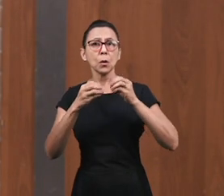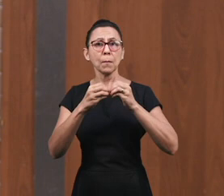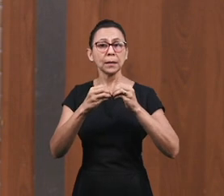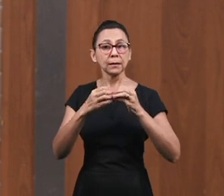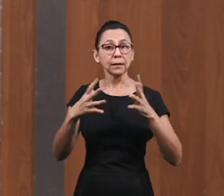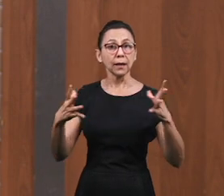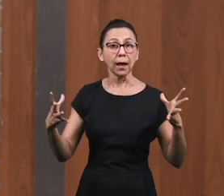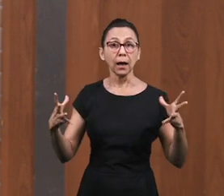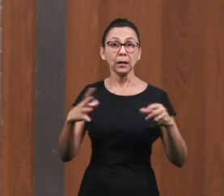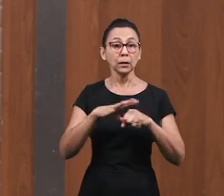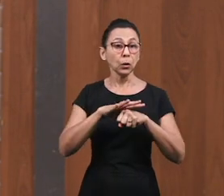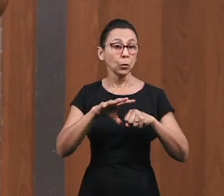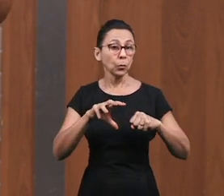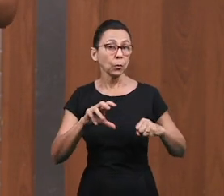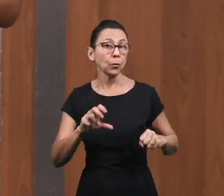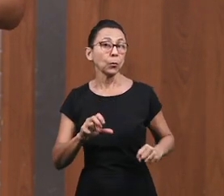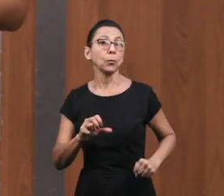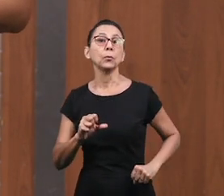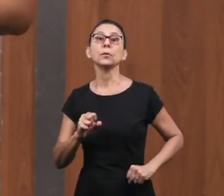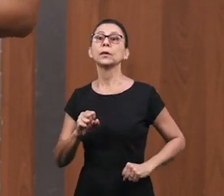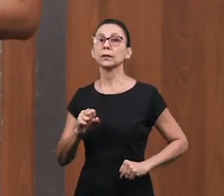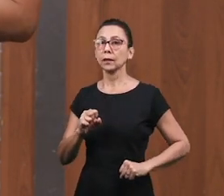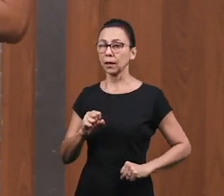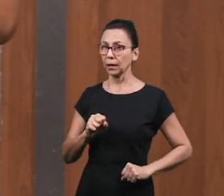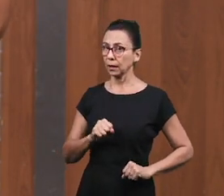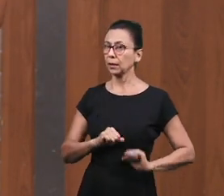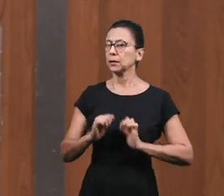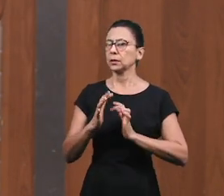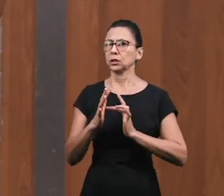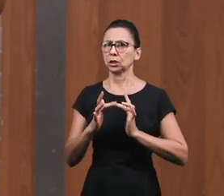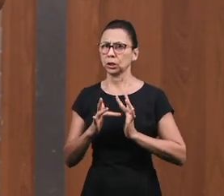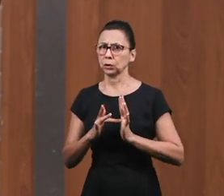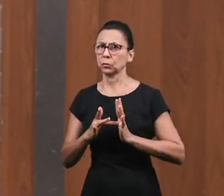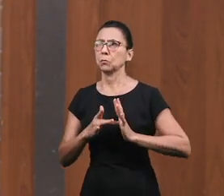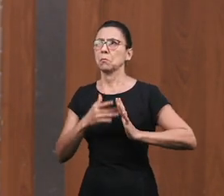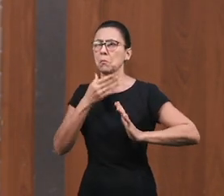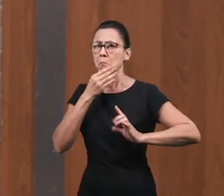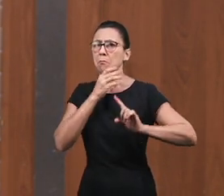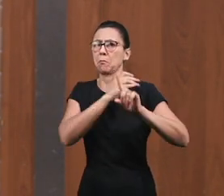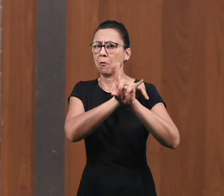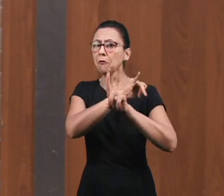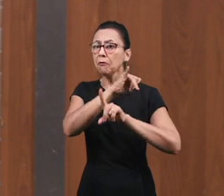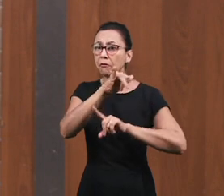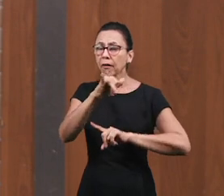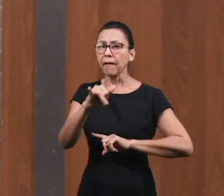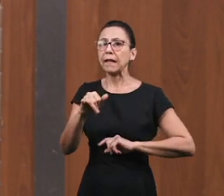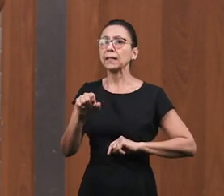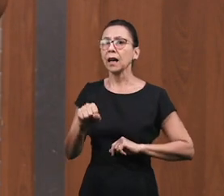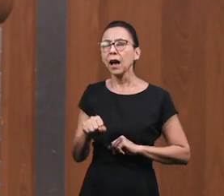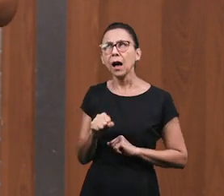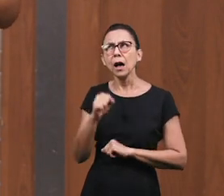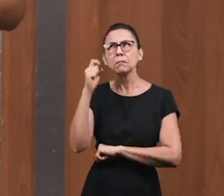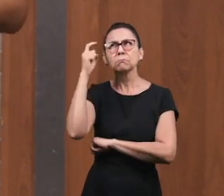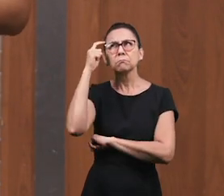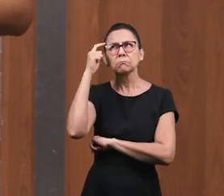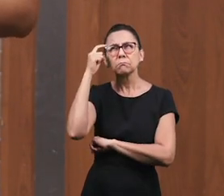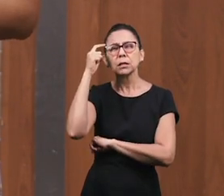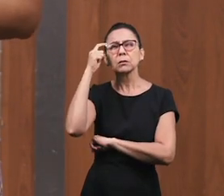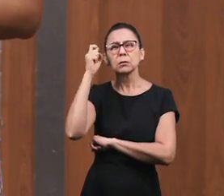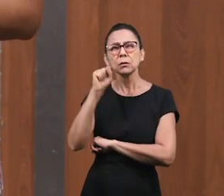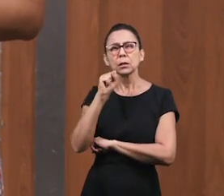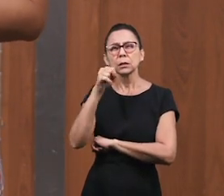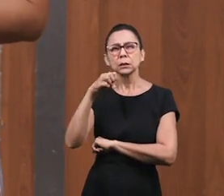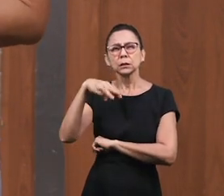milagros, de las maravillas Operadas por el Señor Jesús De que Jesús era profeta Y invitó a